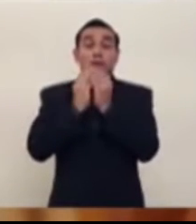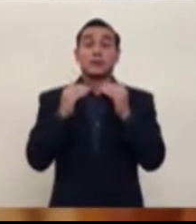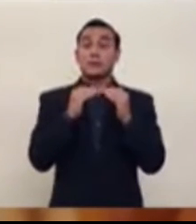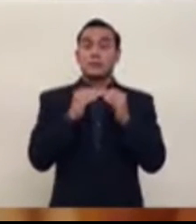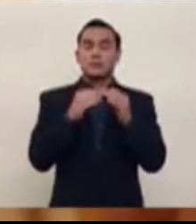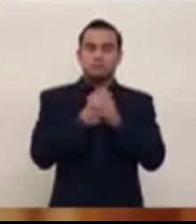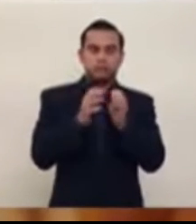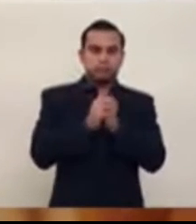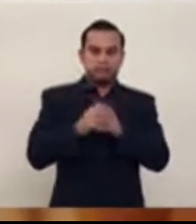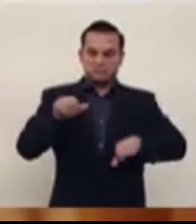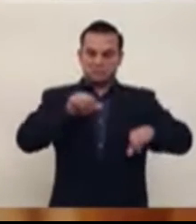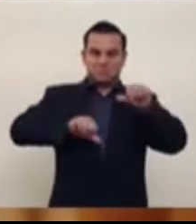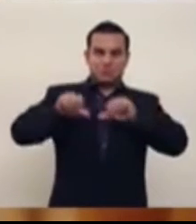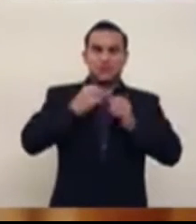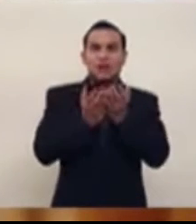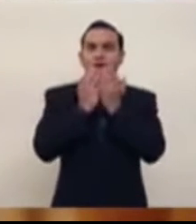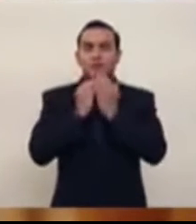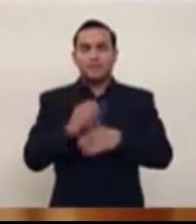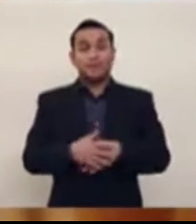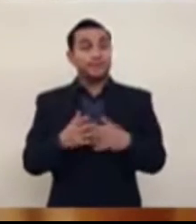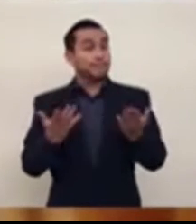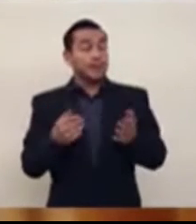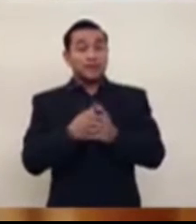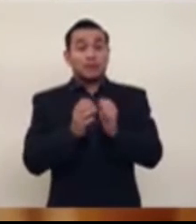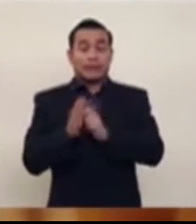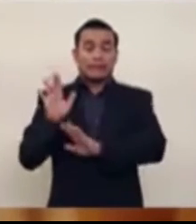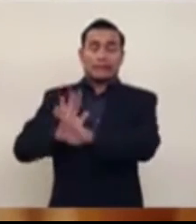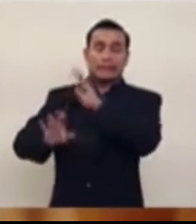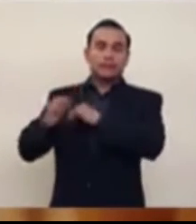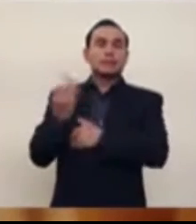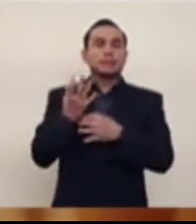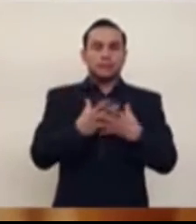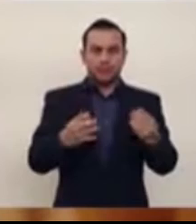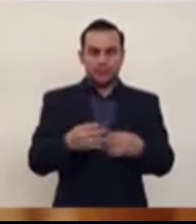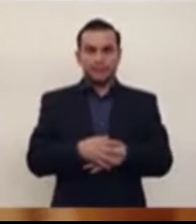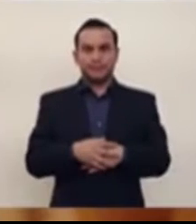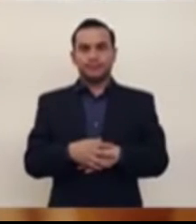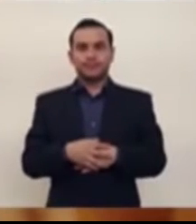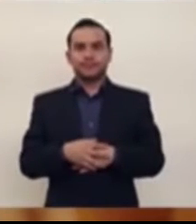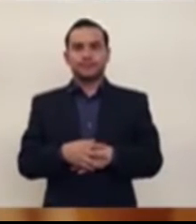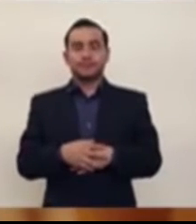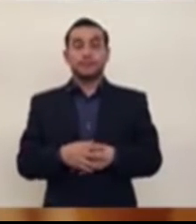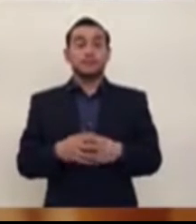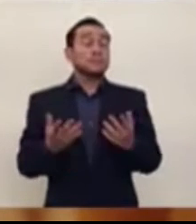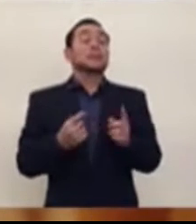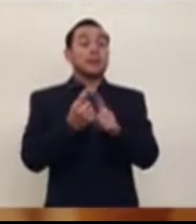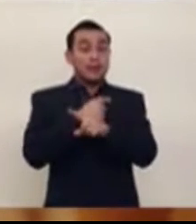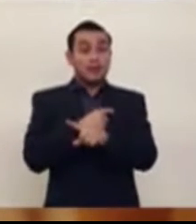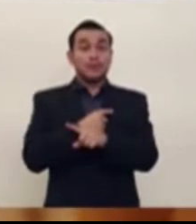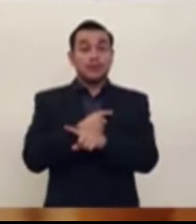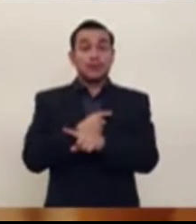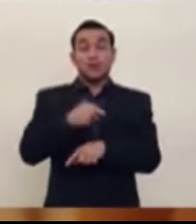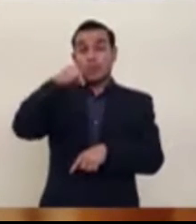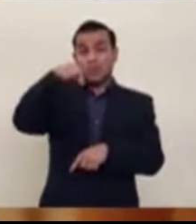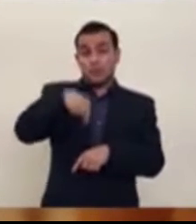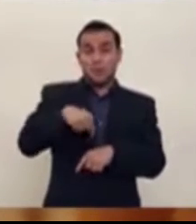químicos y agroquímicos en el agua. Es un problema histórico que hay que resolver. Entonces, el cambio que